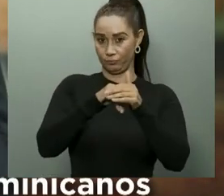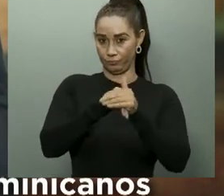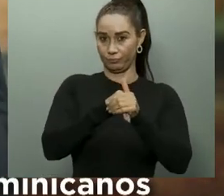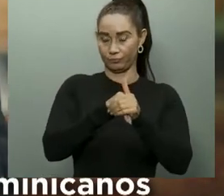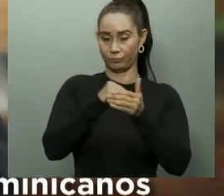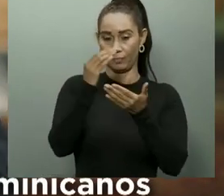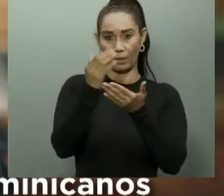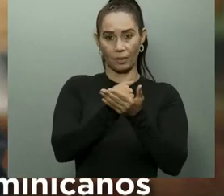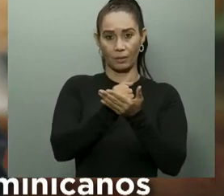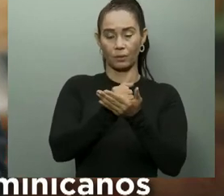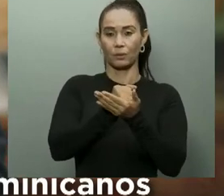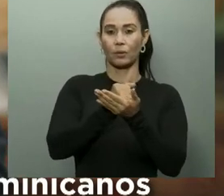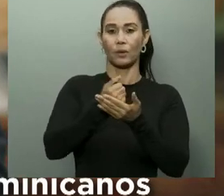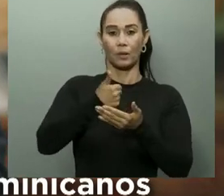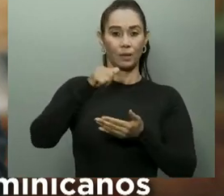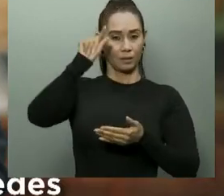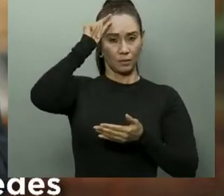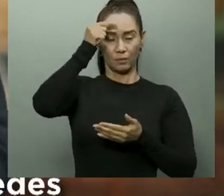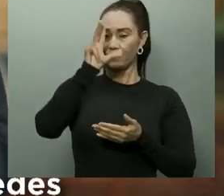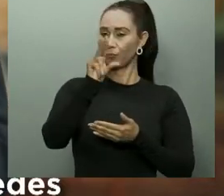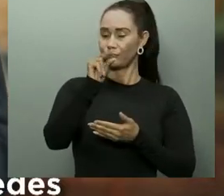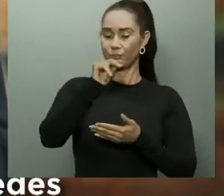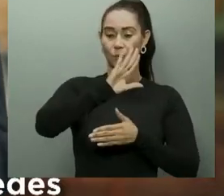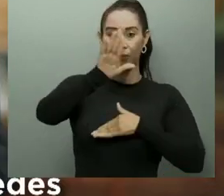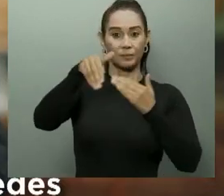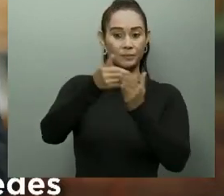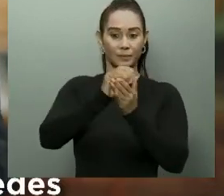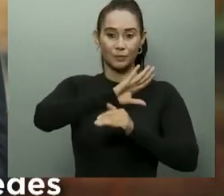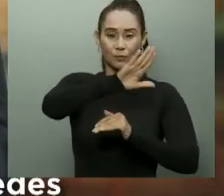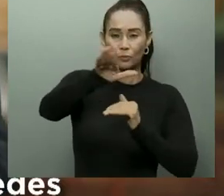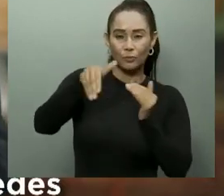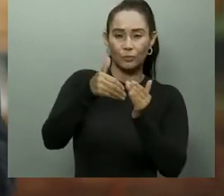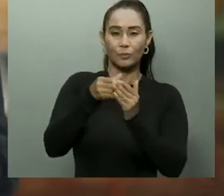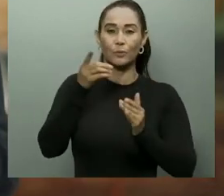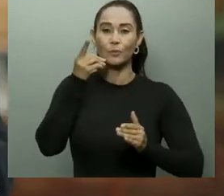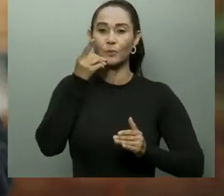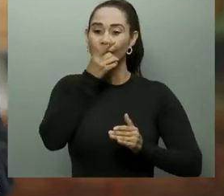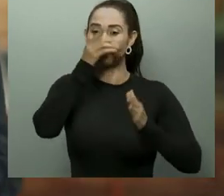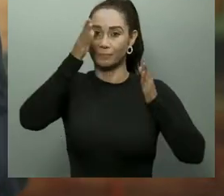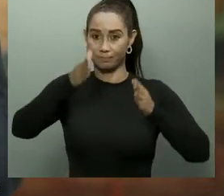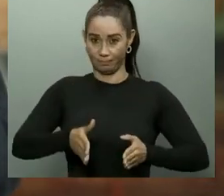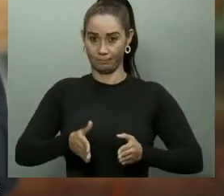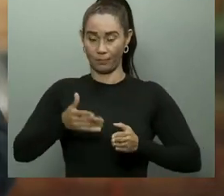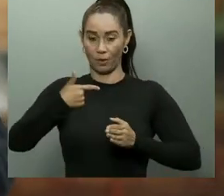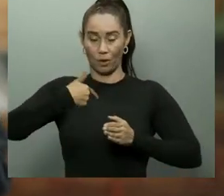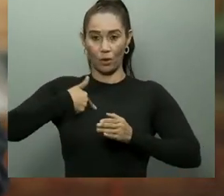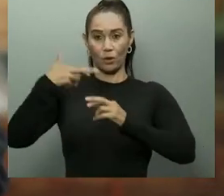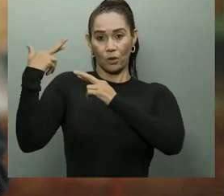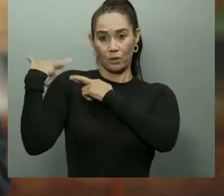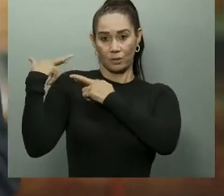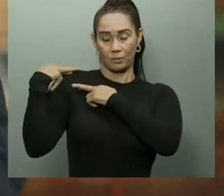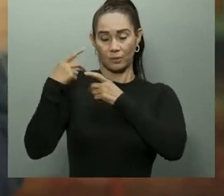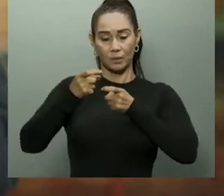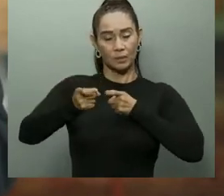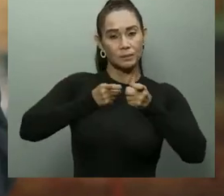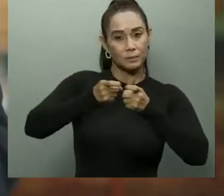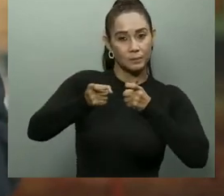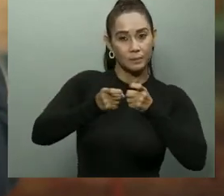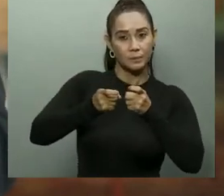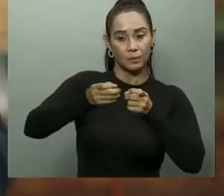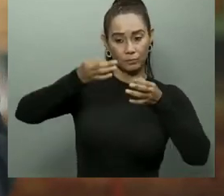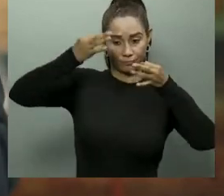son de todos los dominicanos, y yo me he comprometido ante ustedes a administrarlos correctamente y a